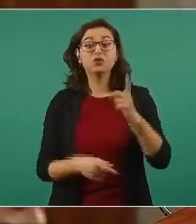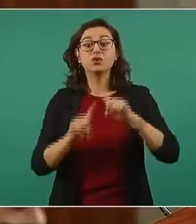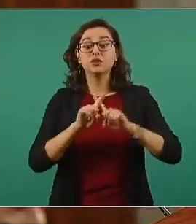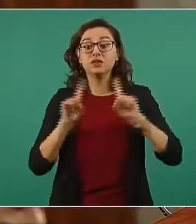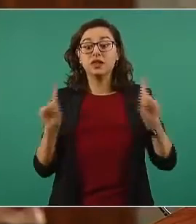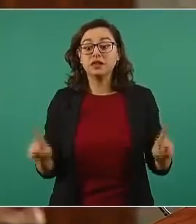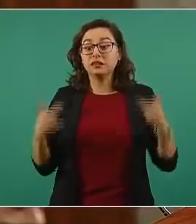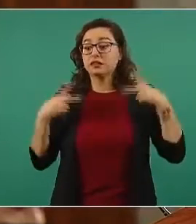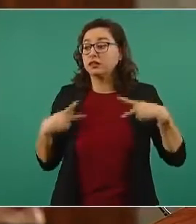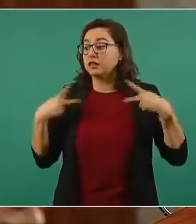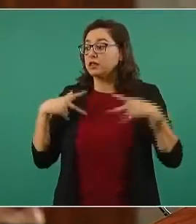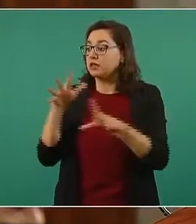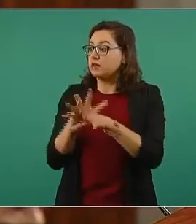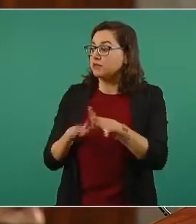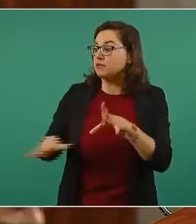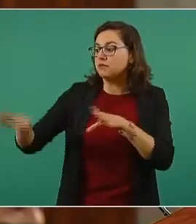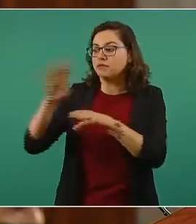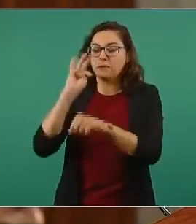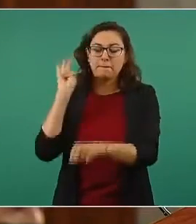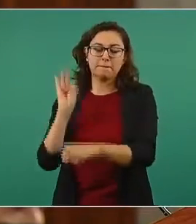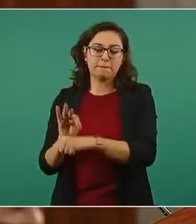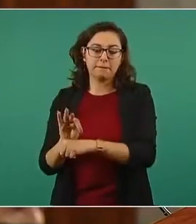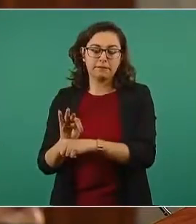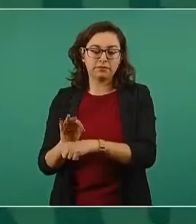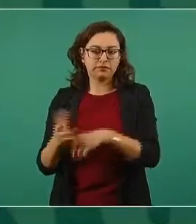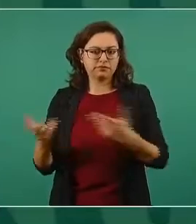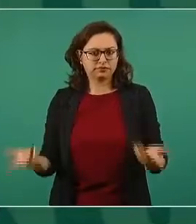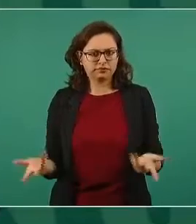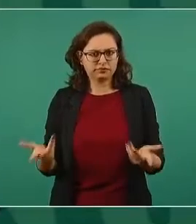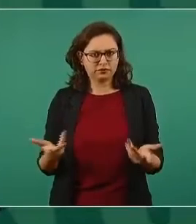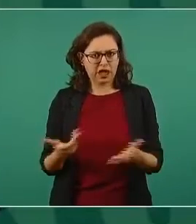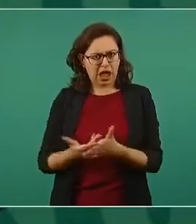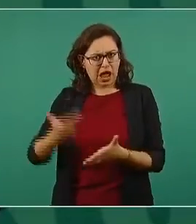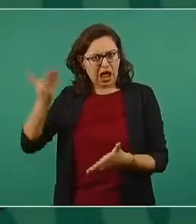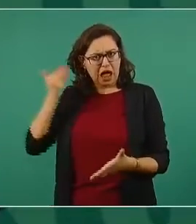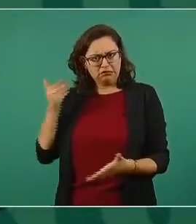favor del pueblo. No engañamos a nadie.